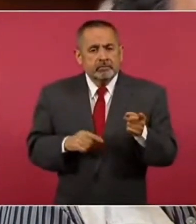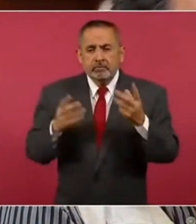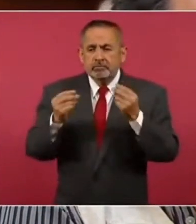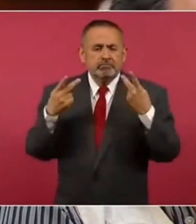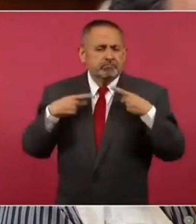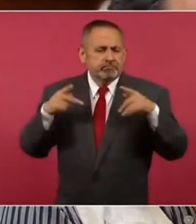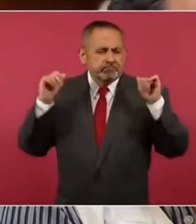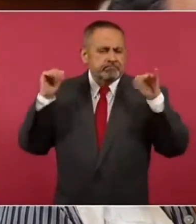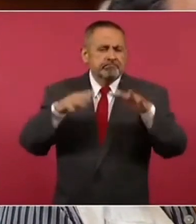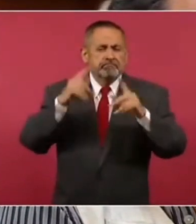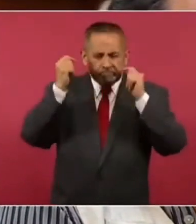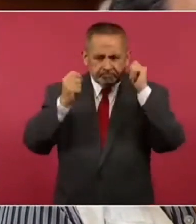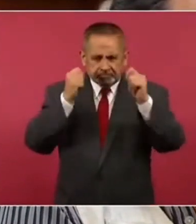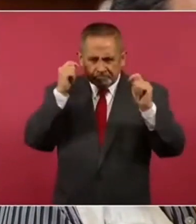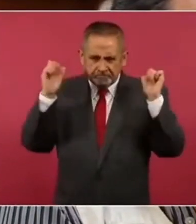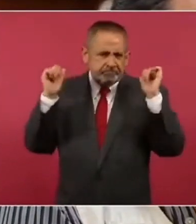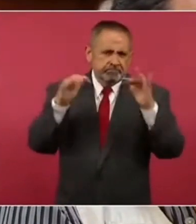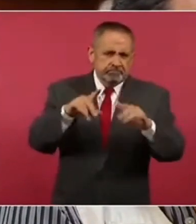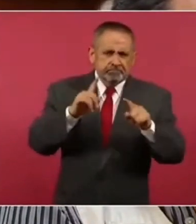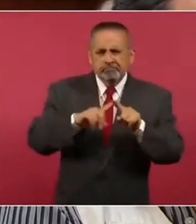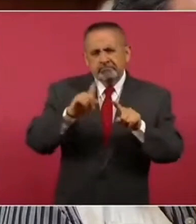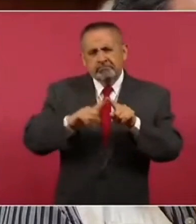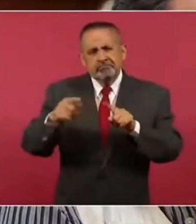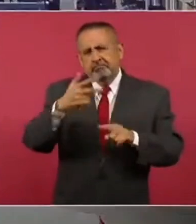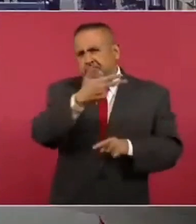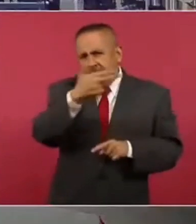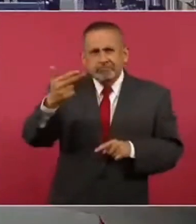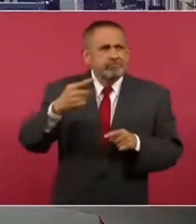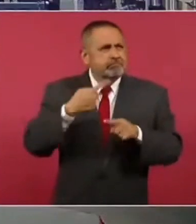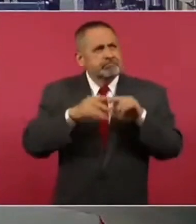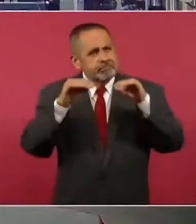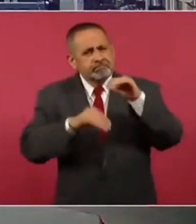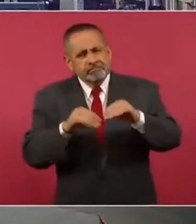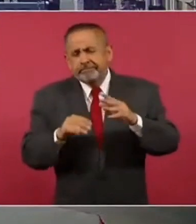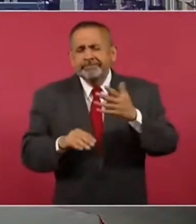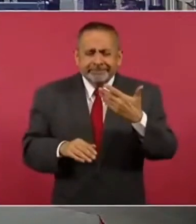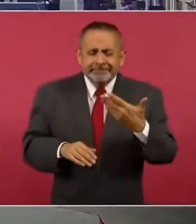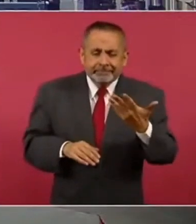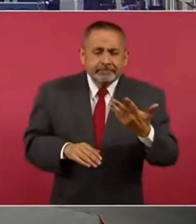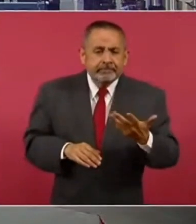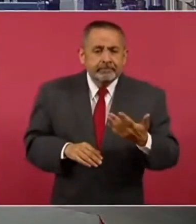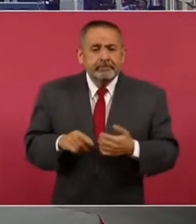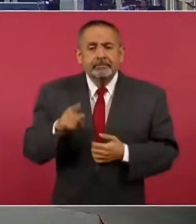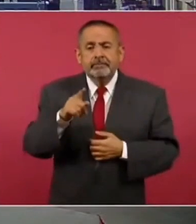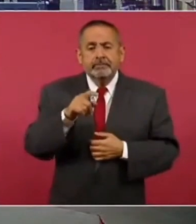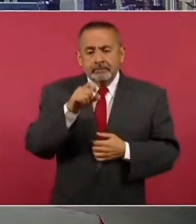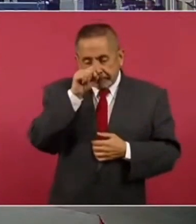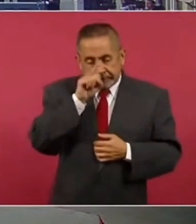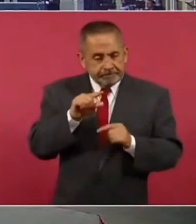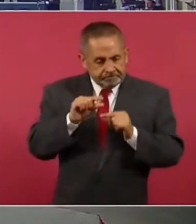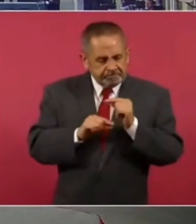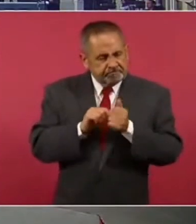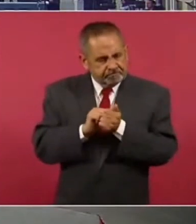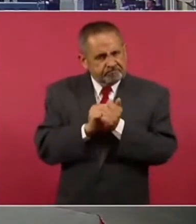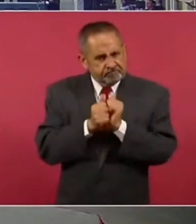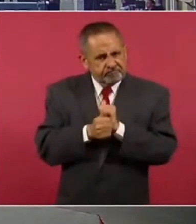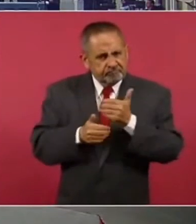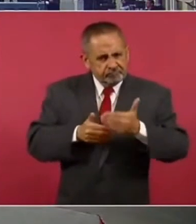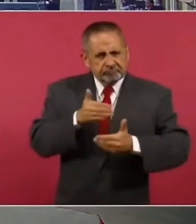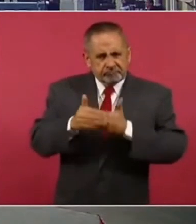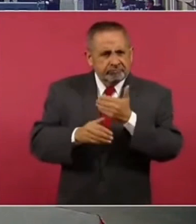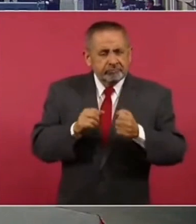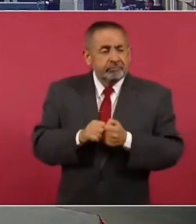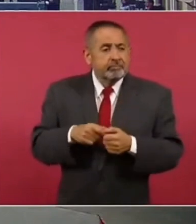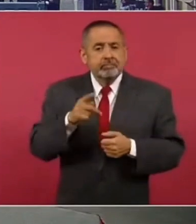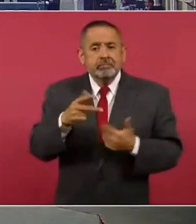mucho turismo por todos los hoteleros, por todos los trabajadores, nos estamos ganando a pulso con esto de las